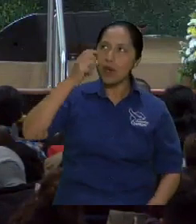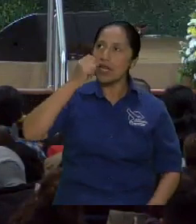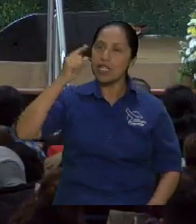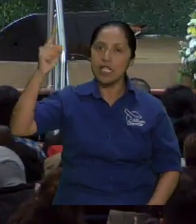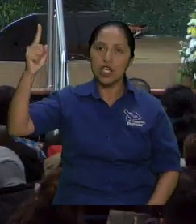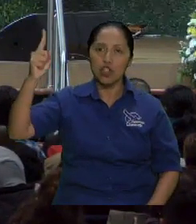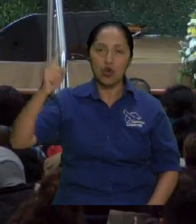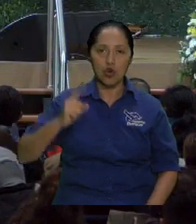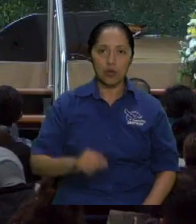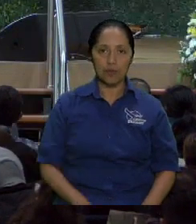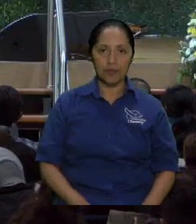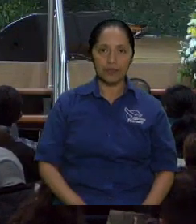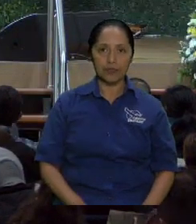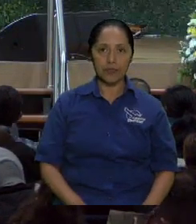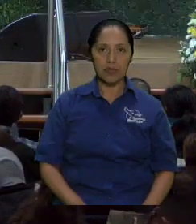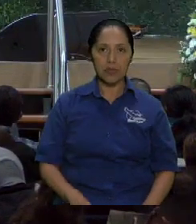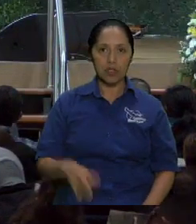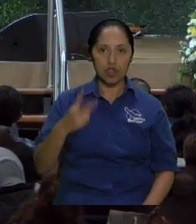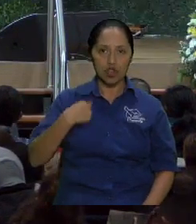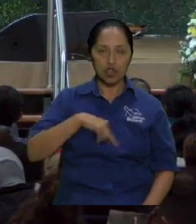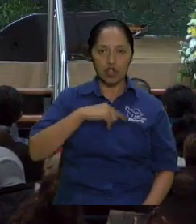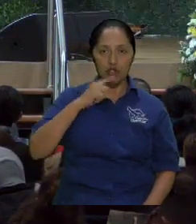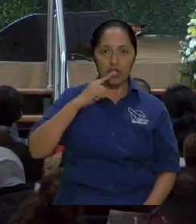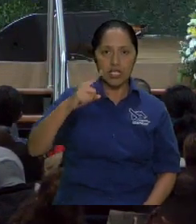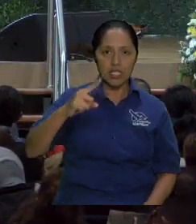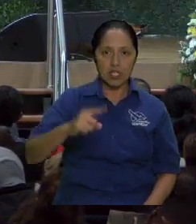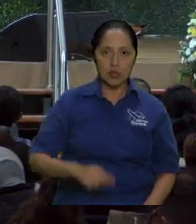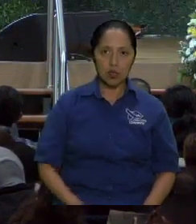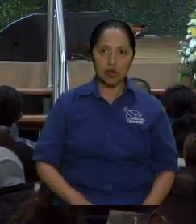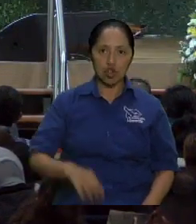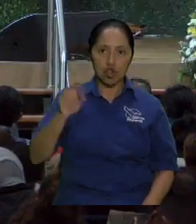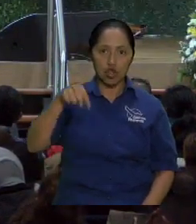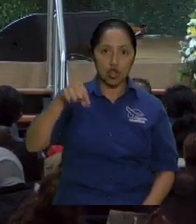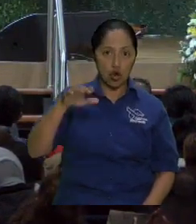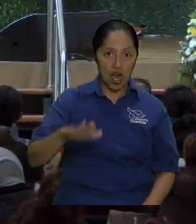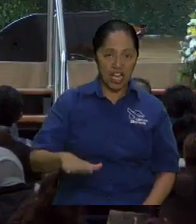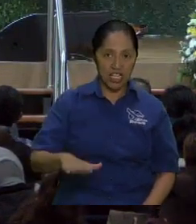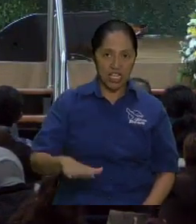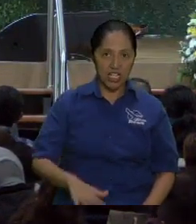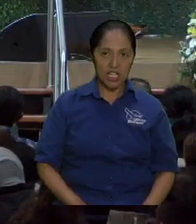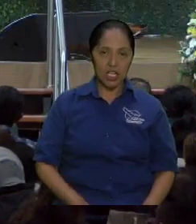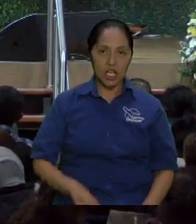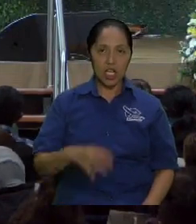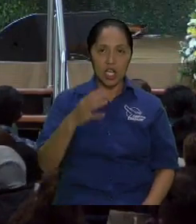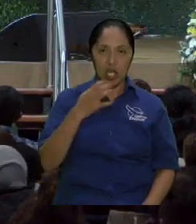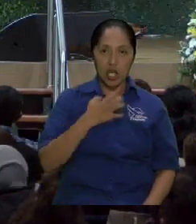yo no estoy aquí por mis propios méritos ni en mi propio nombre y a mí me mandó el señor y él me mandó